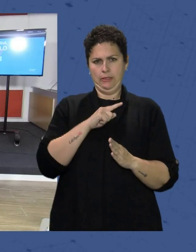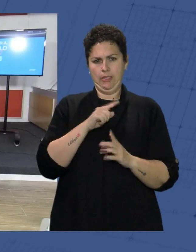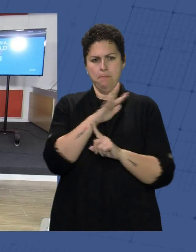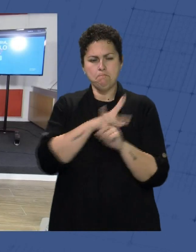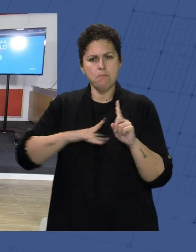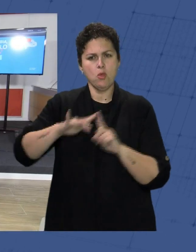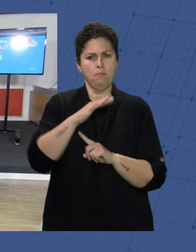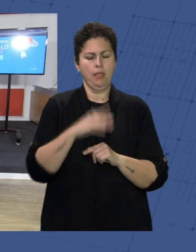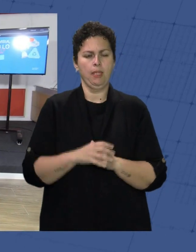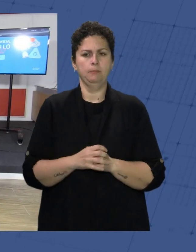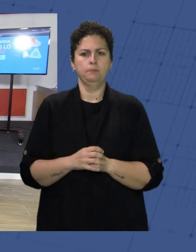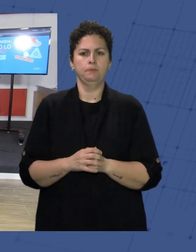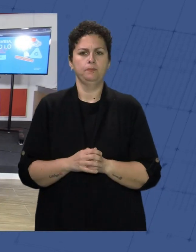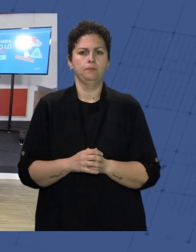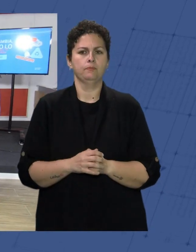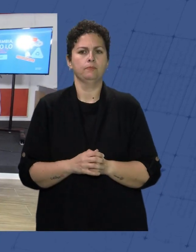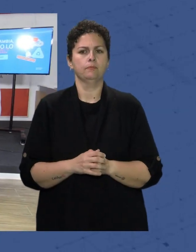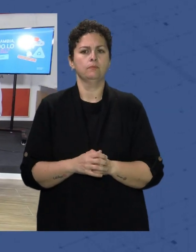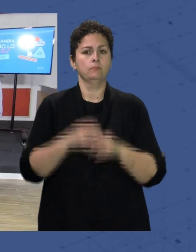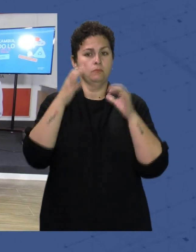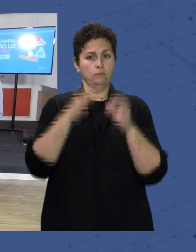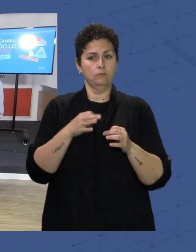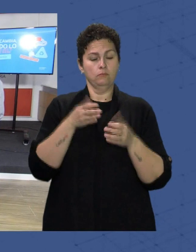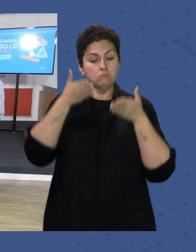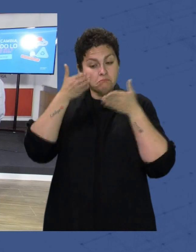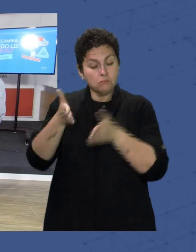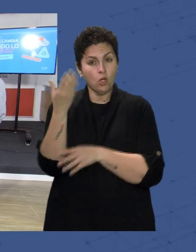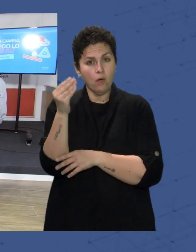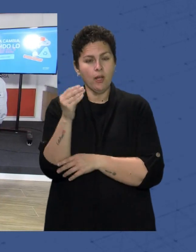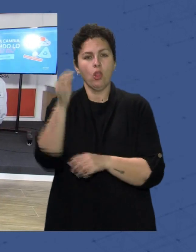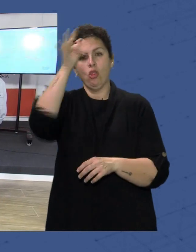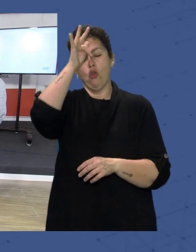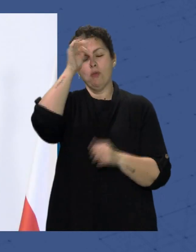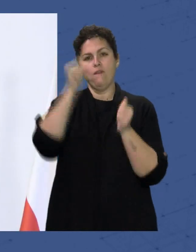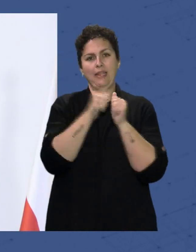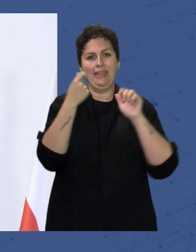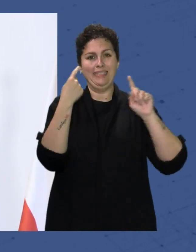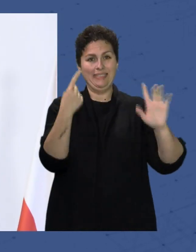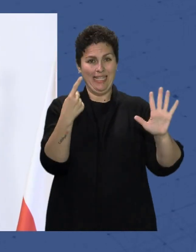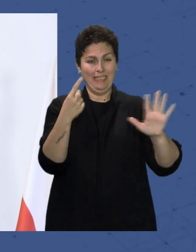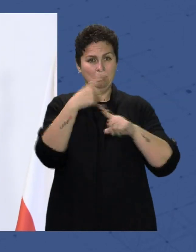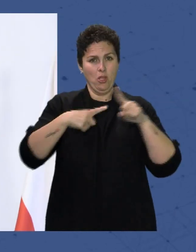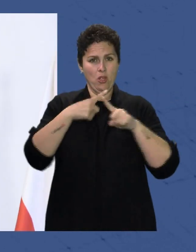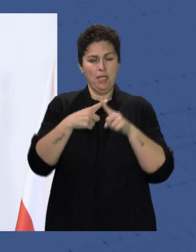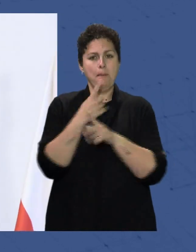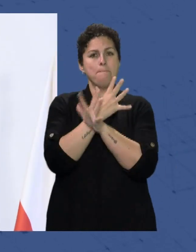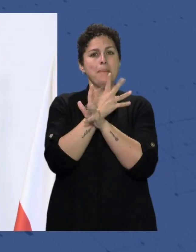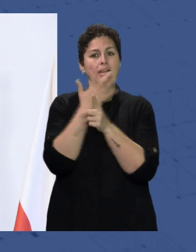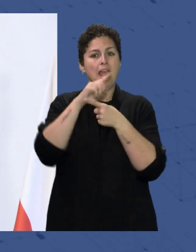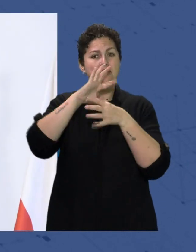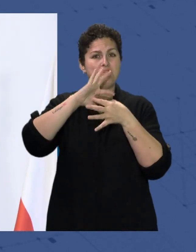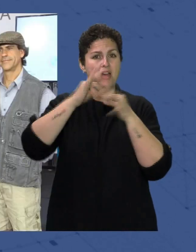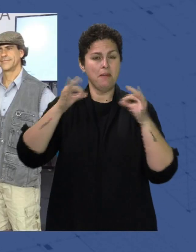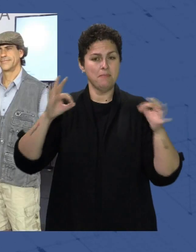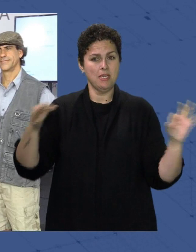Y precisamente Destinado A los más jóvenes El domingo 26 A mediodía El parque De las familias Acogerá La